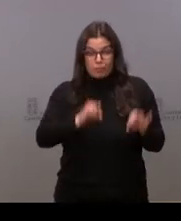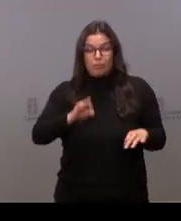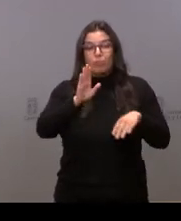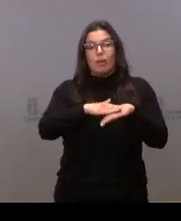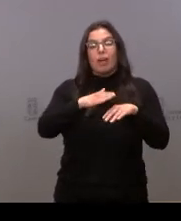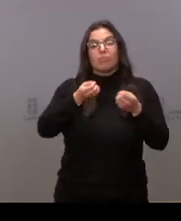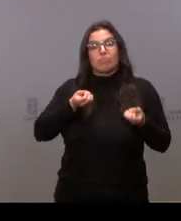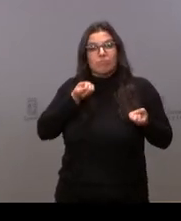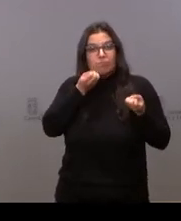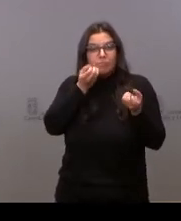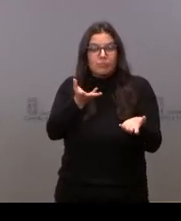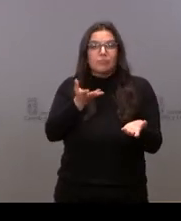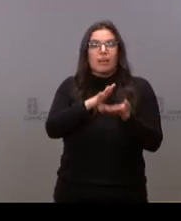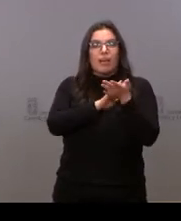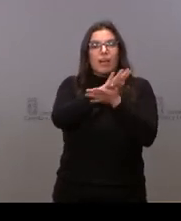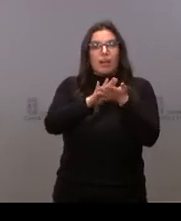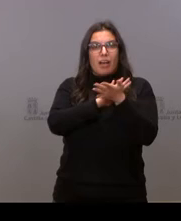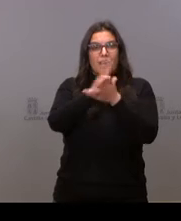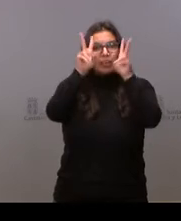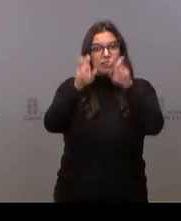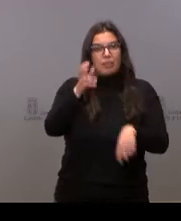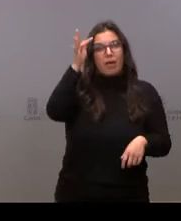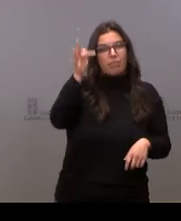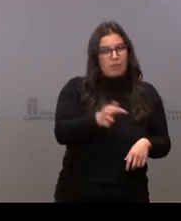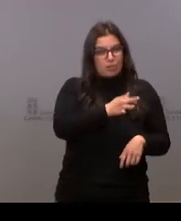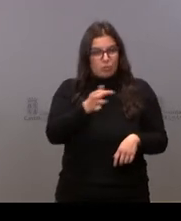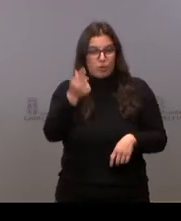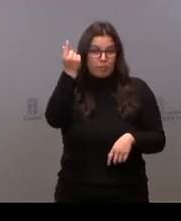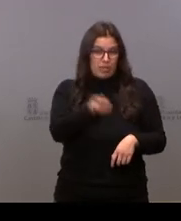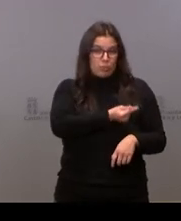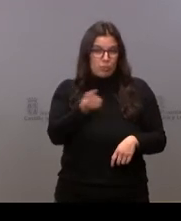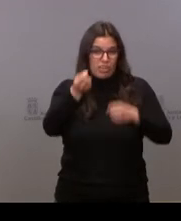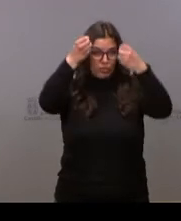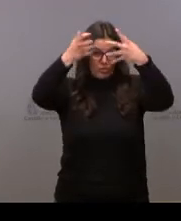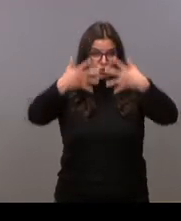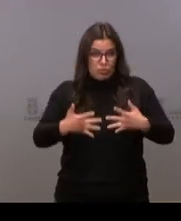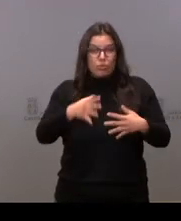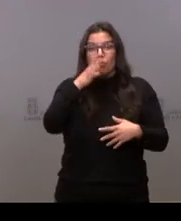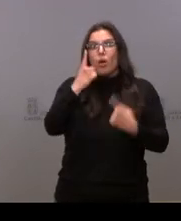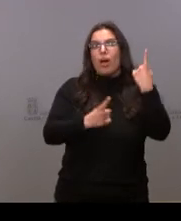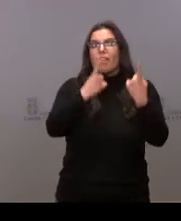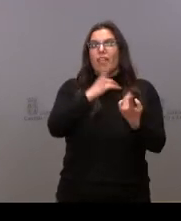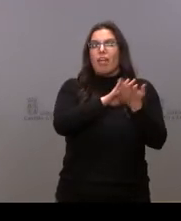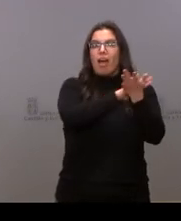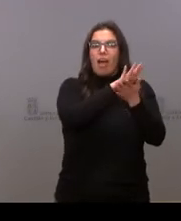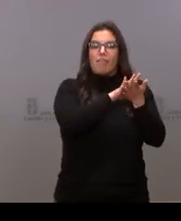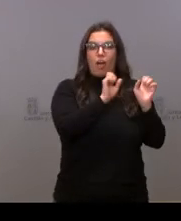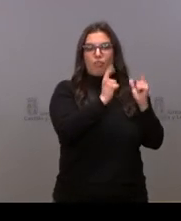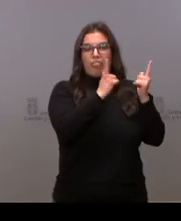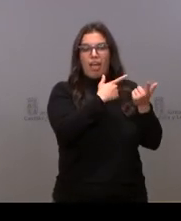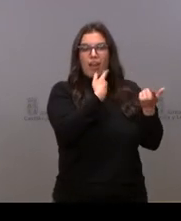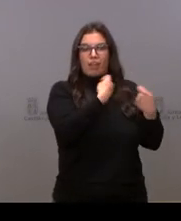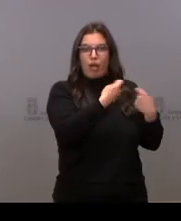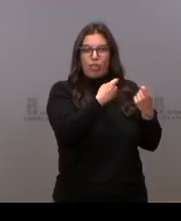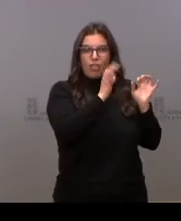hablar de los presupuestos, ¿no? Porque a veces se habla de la negociación, la cuestión formal y nos